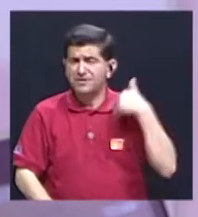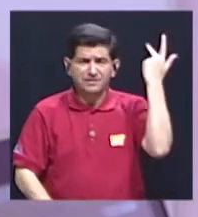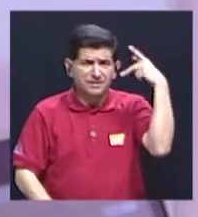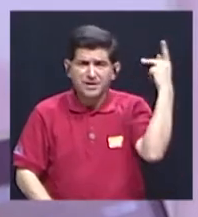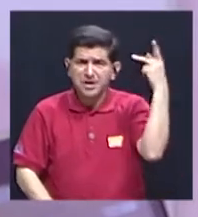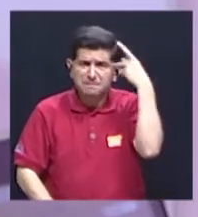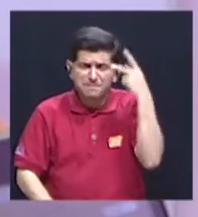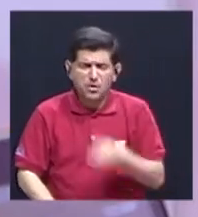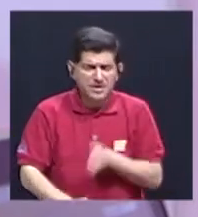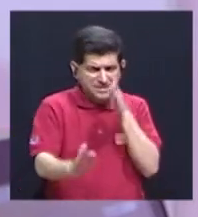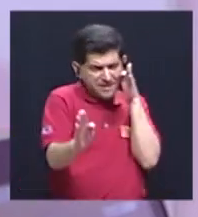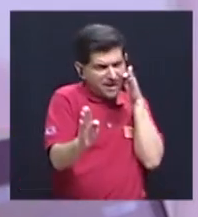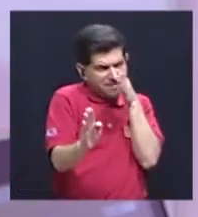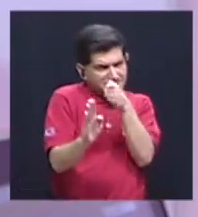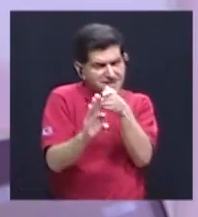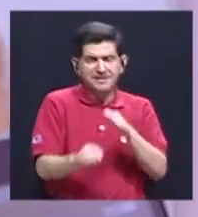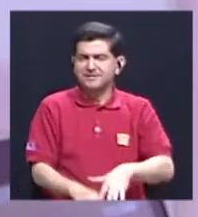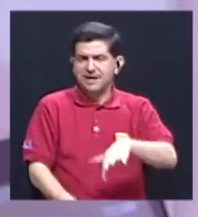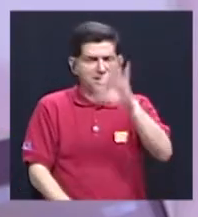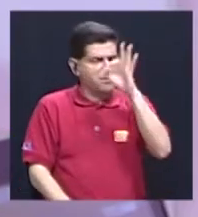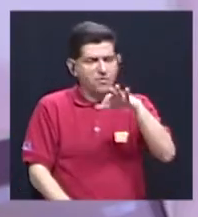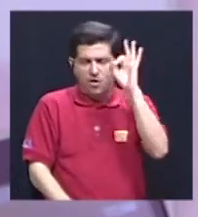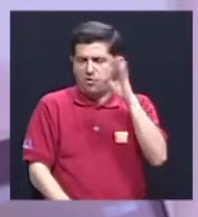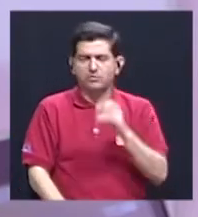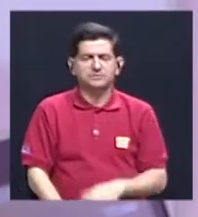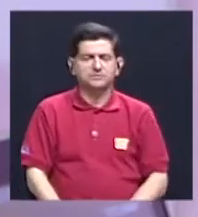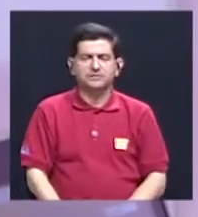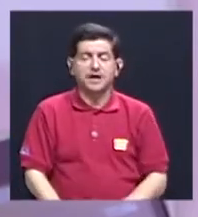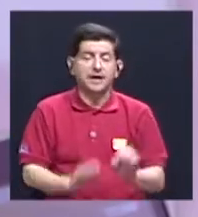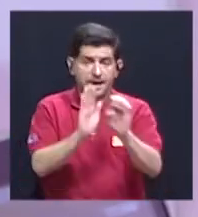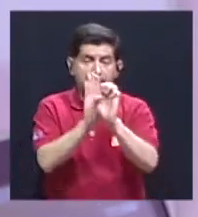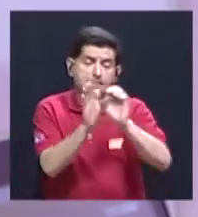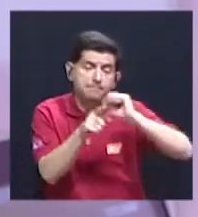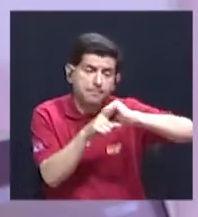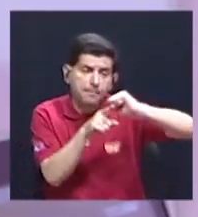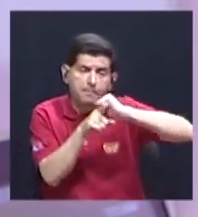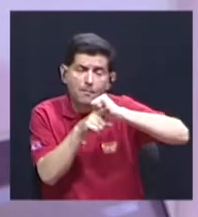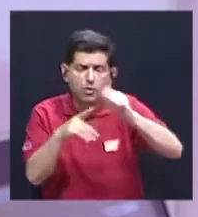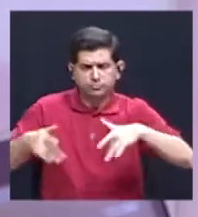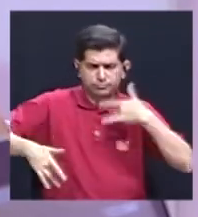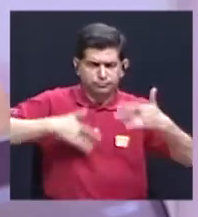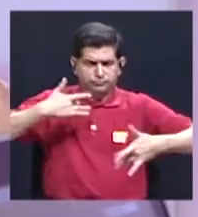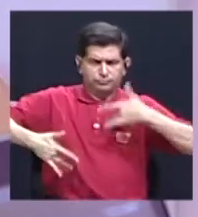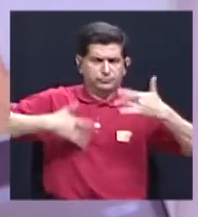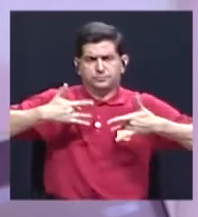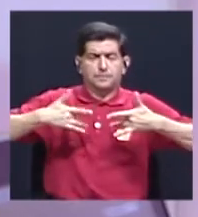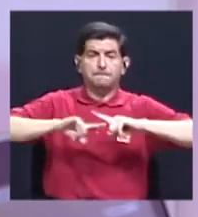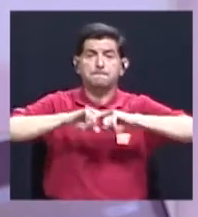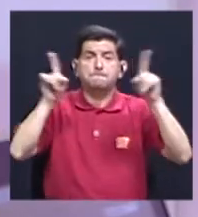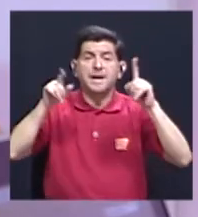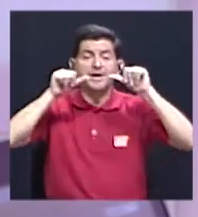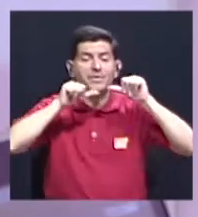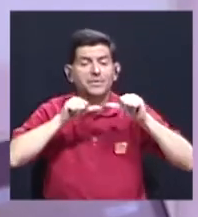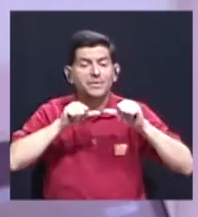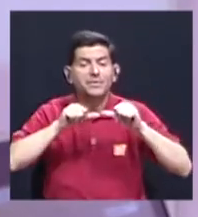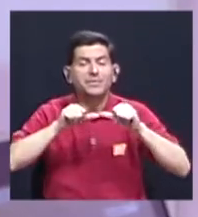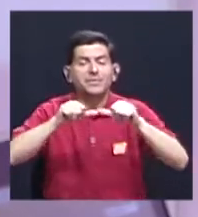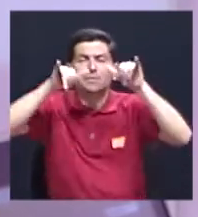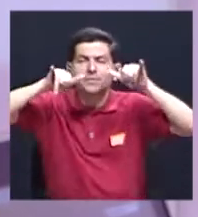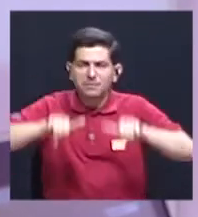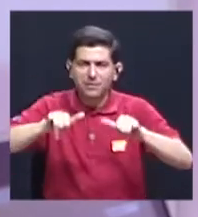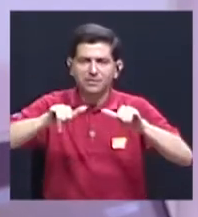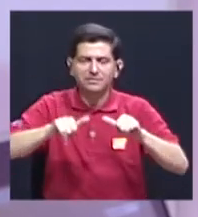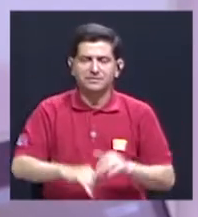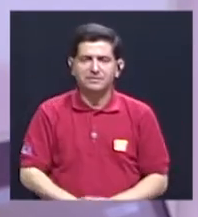política intencional que no hemos encontrado, por ejemplo, de capacitación, de sensibilización, pero continua, permanente,